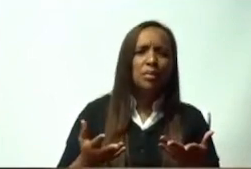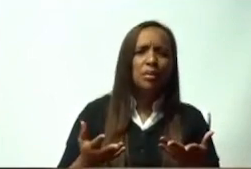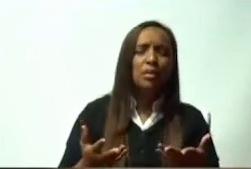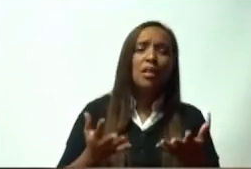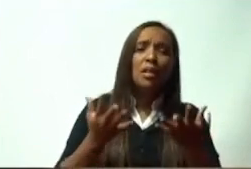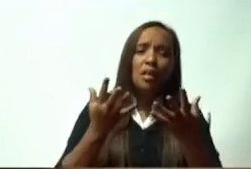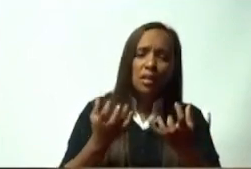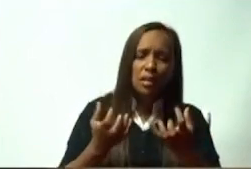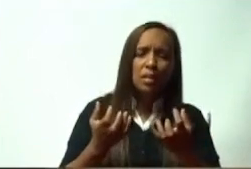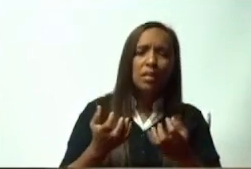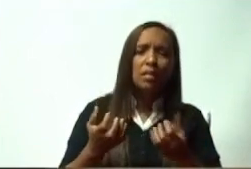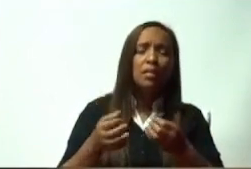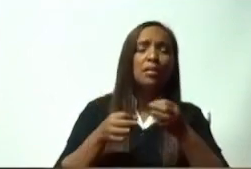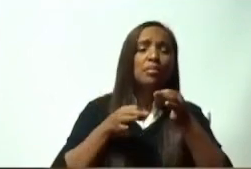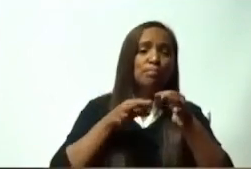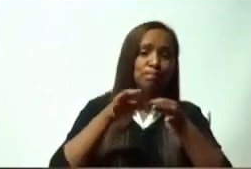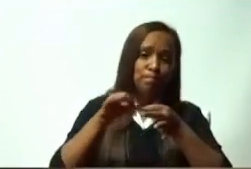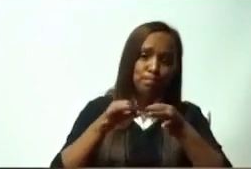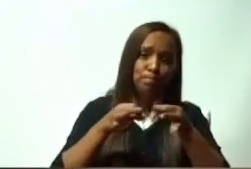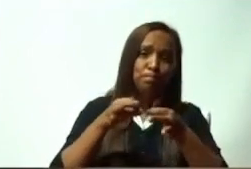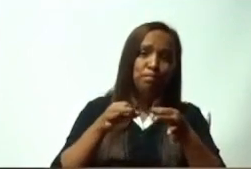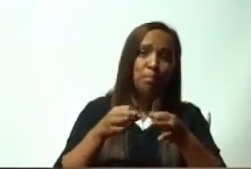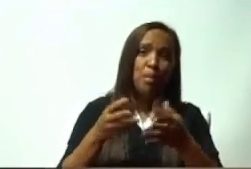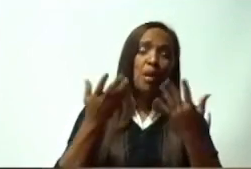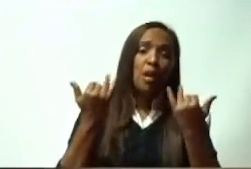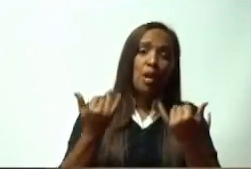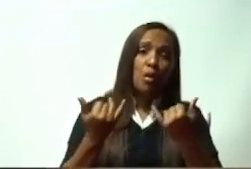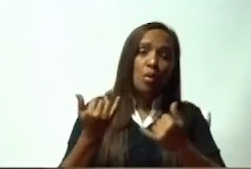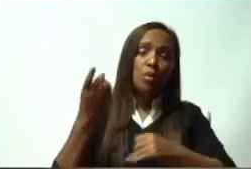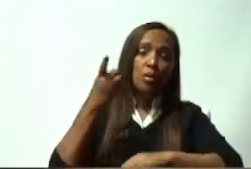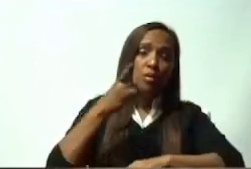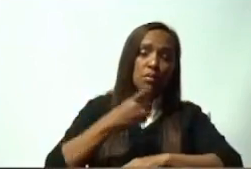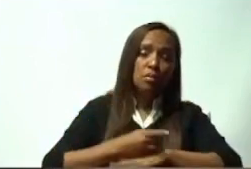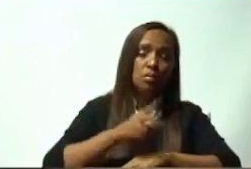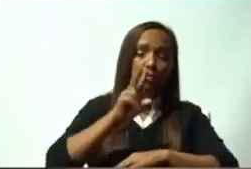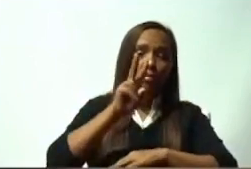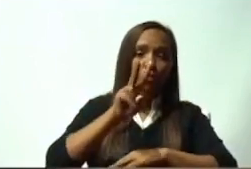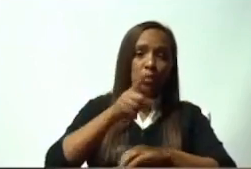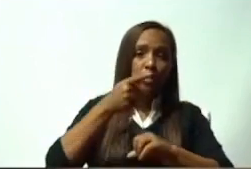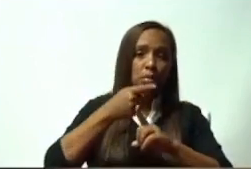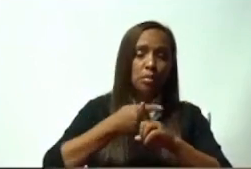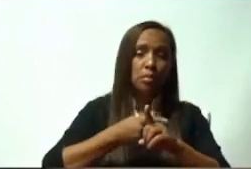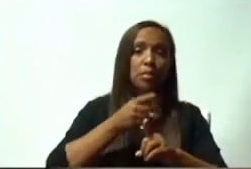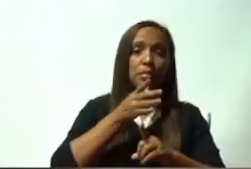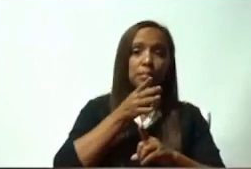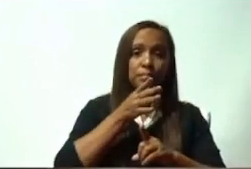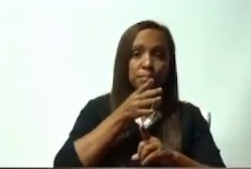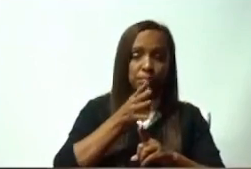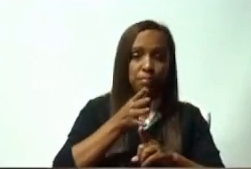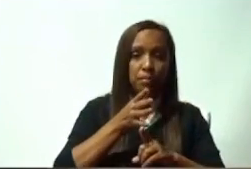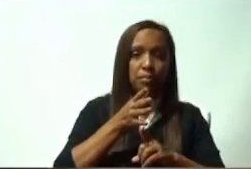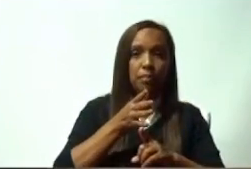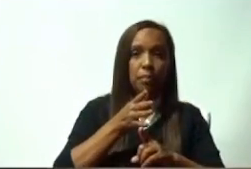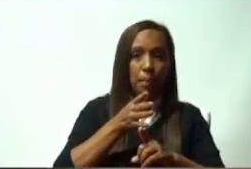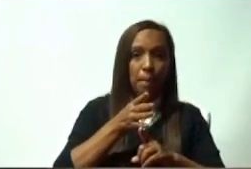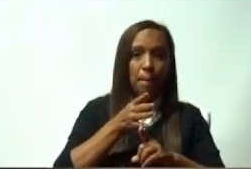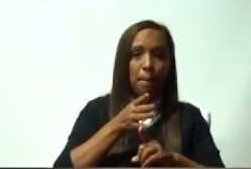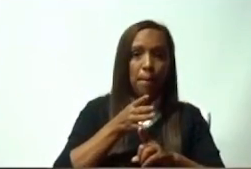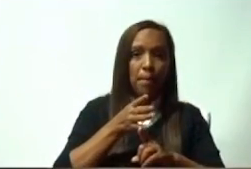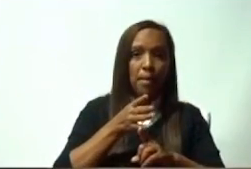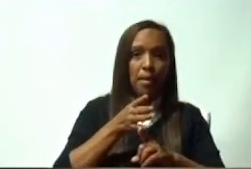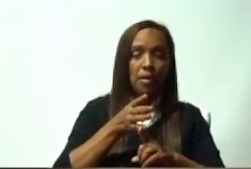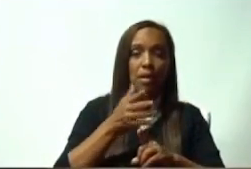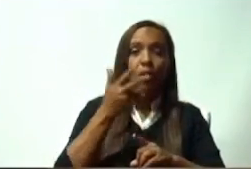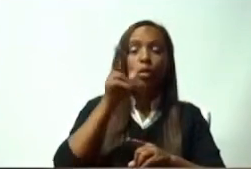este turno previo, que justamente hoy 2 de mayo se cumplen tres meses de que se venció el plazo para que se dicte el reglamento de